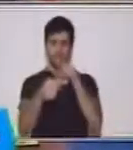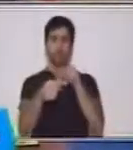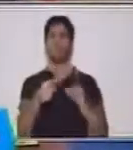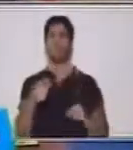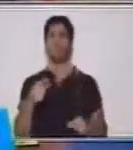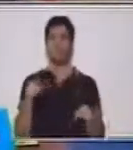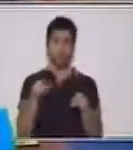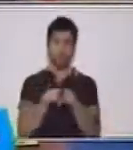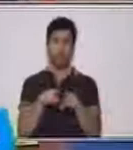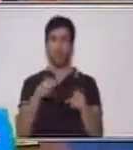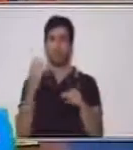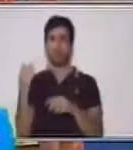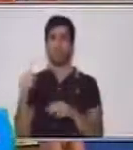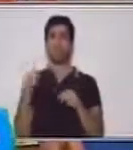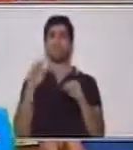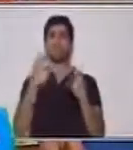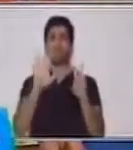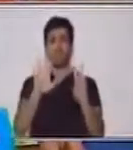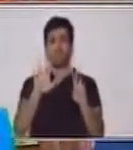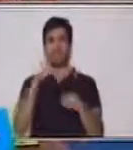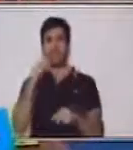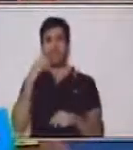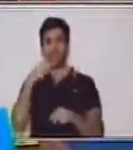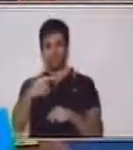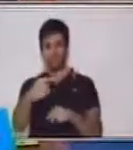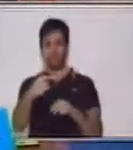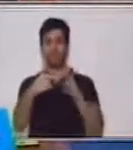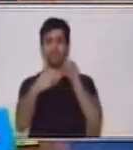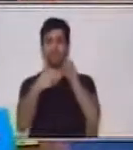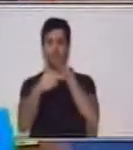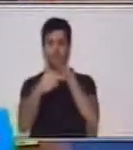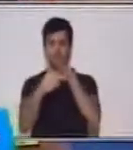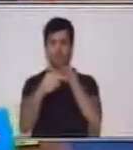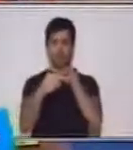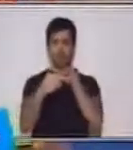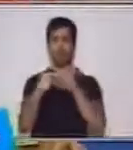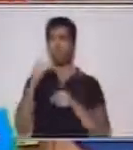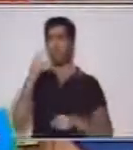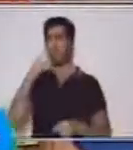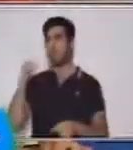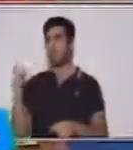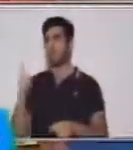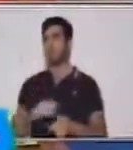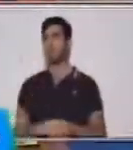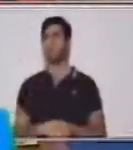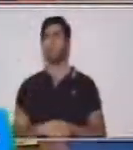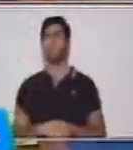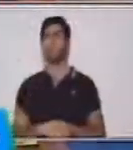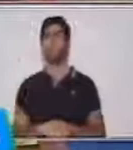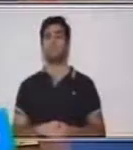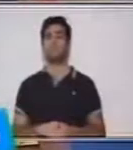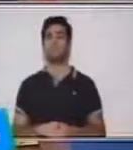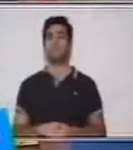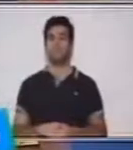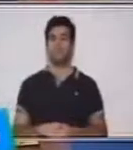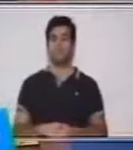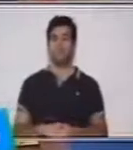Luego tenemos siete, una barra y dos puntos que representa el siete,